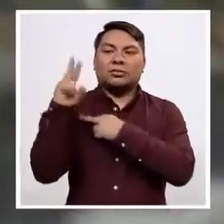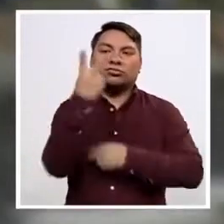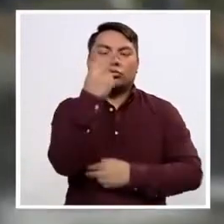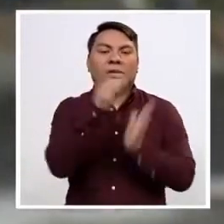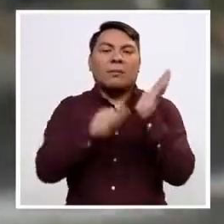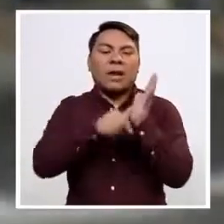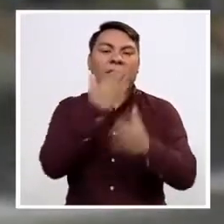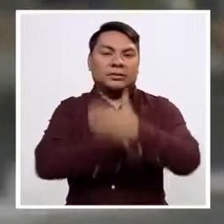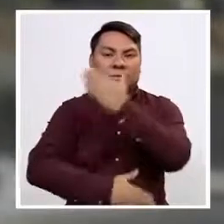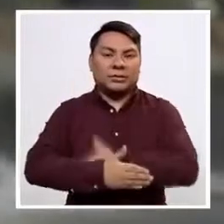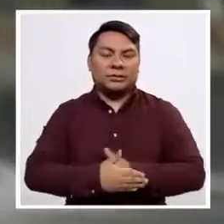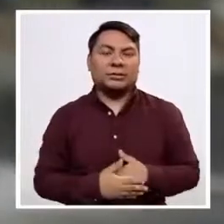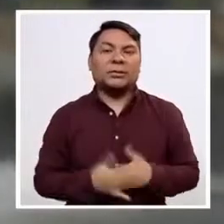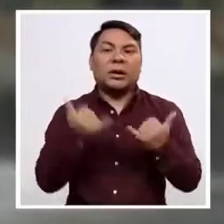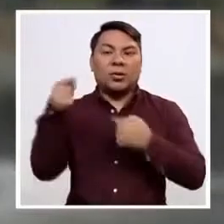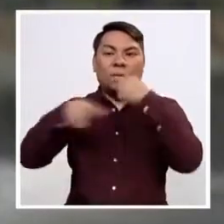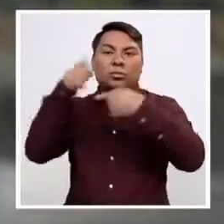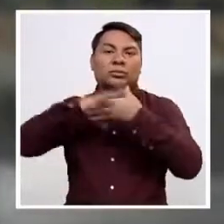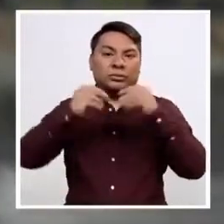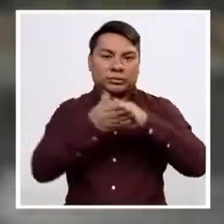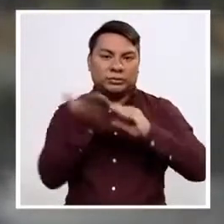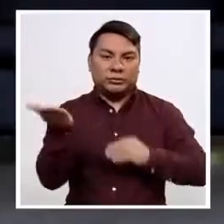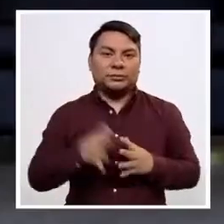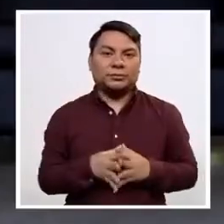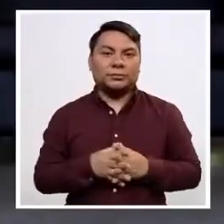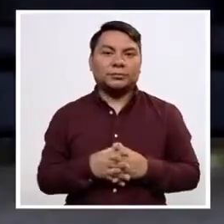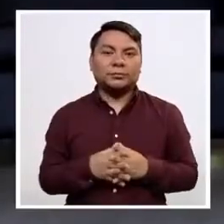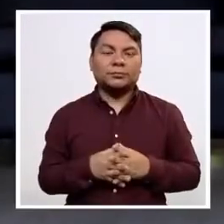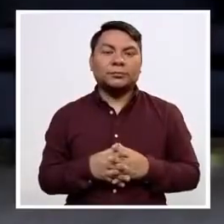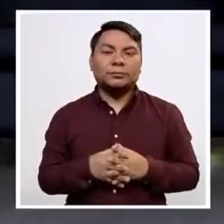sus hermanas con discapacidad. Dejemos que ella nos cuente su historia.